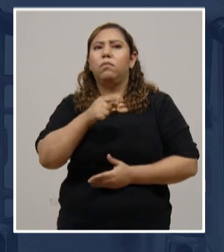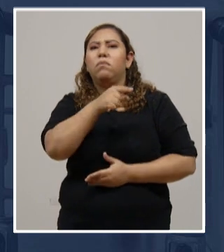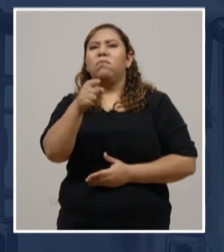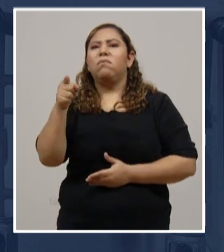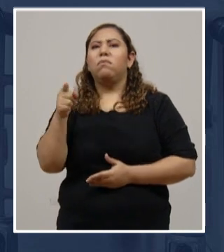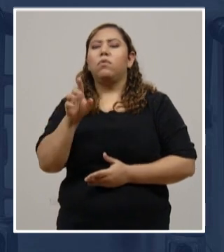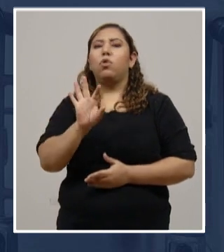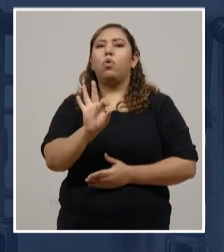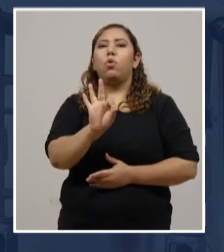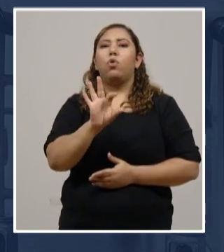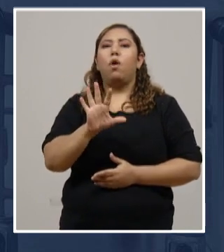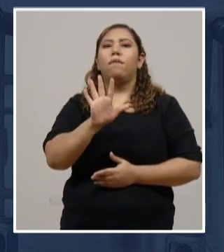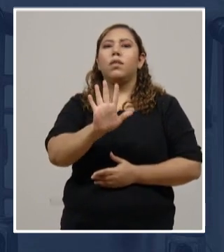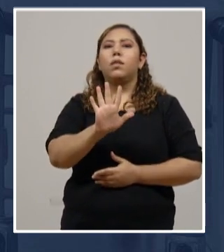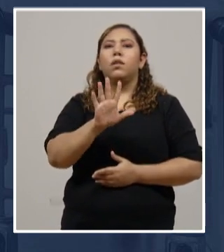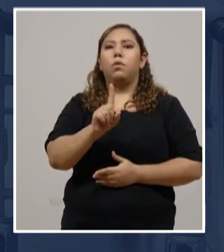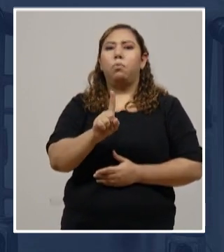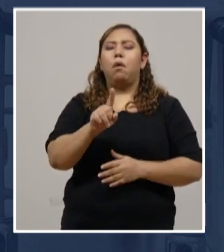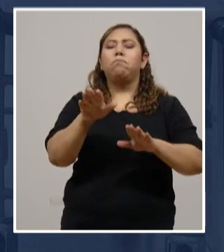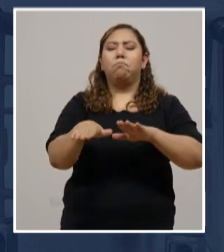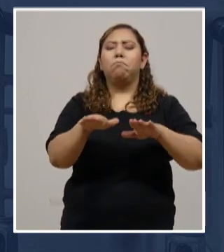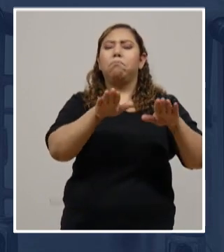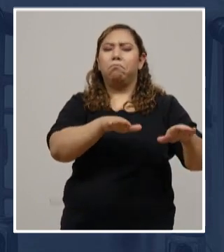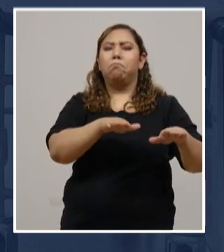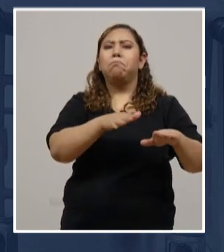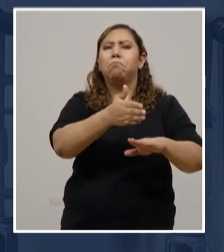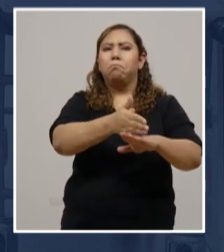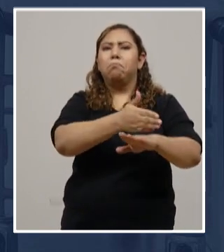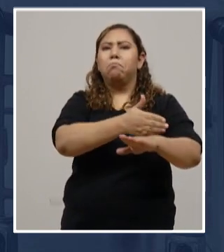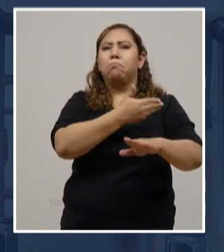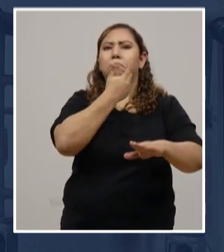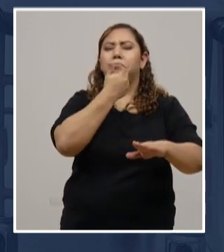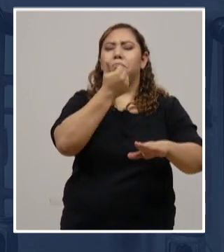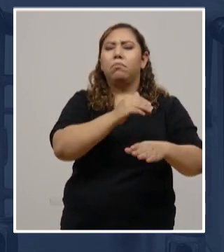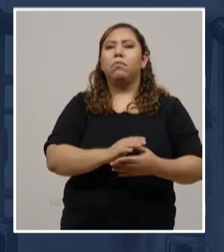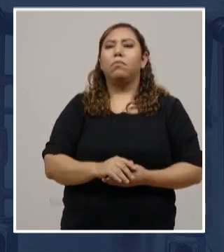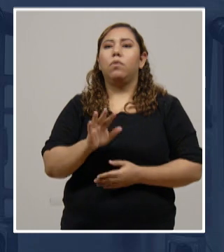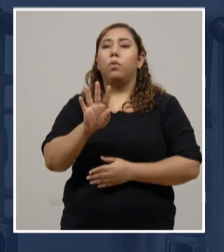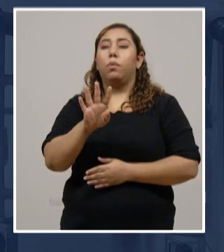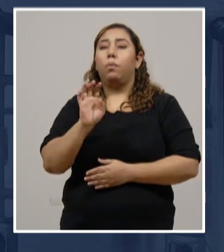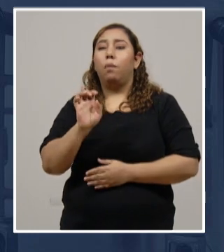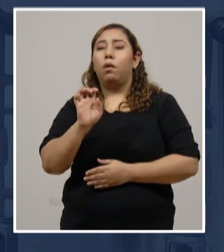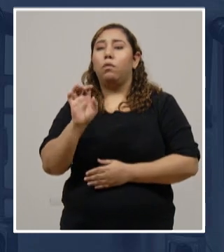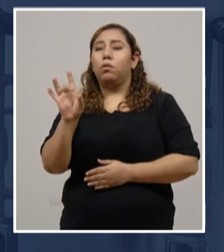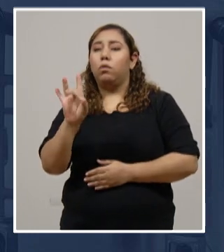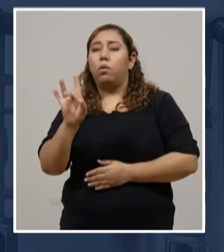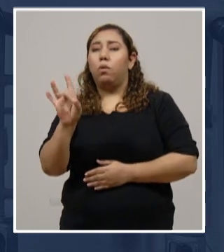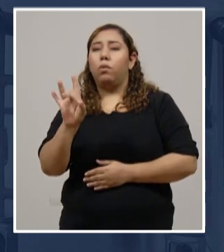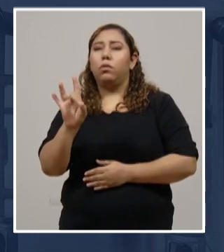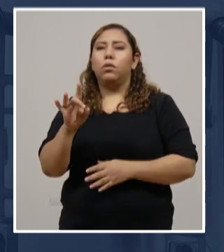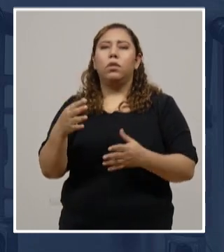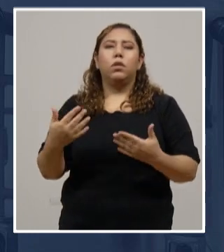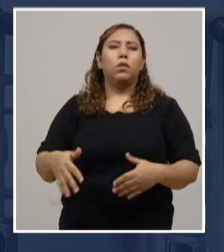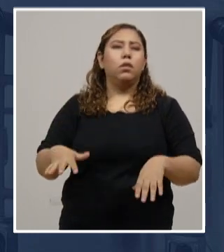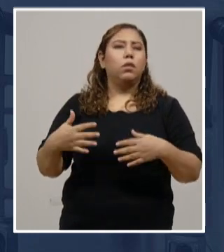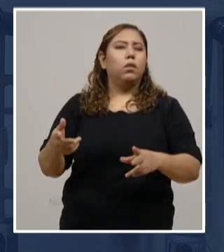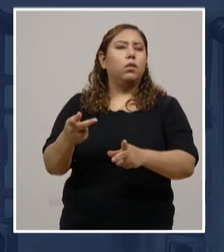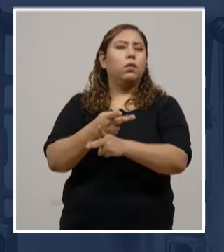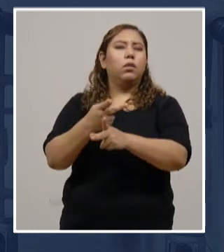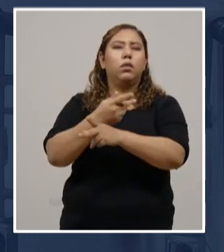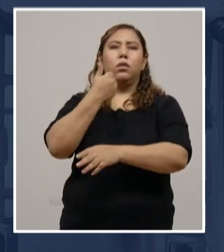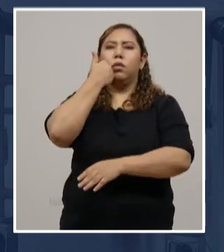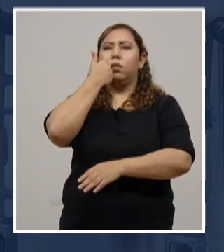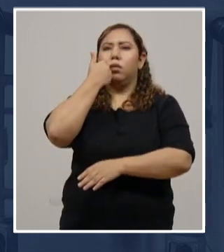951 se encuentran estables de salud, pero 408 en estado grave y